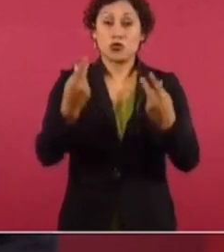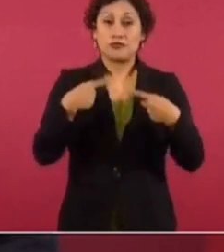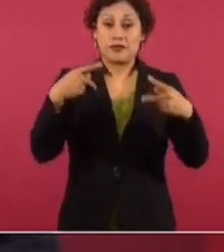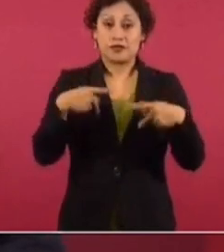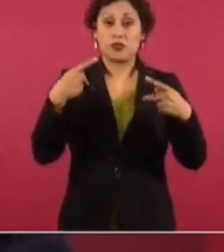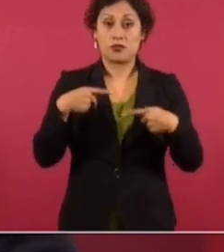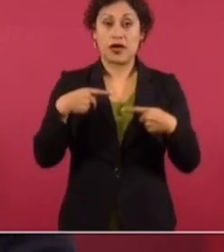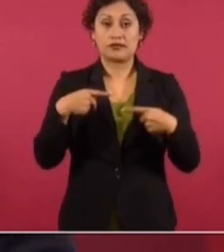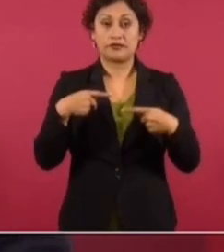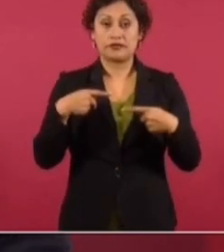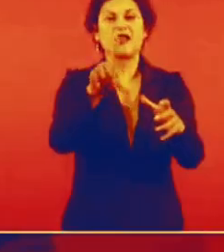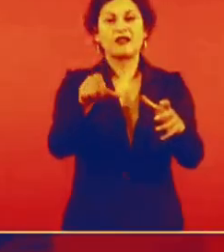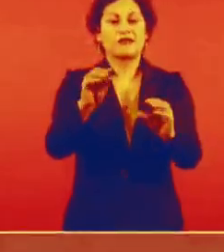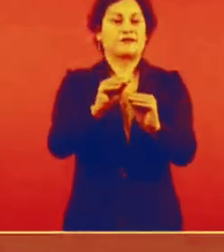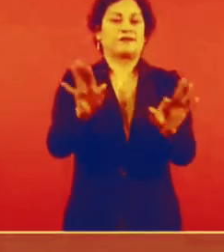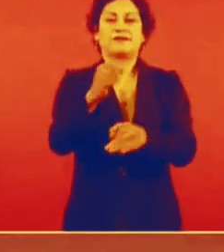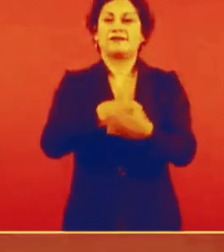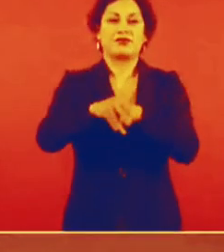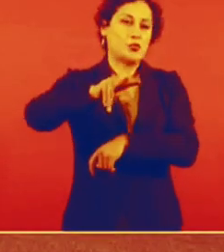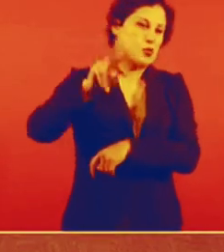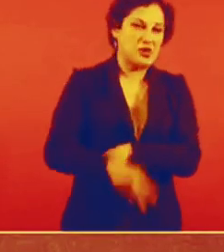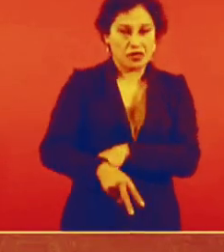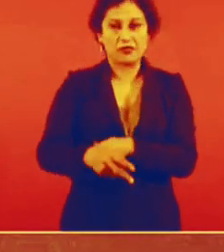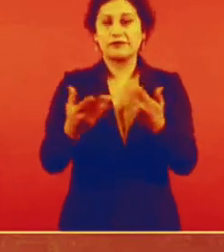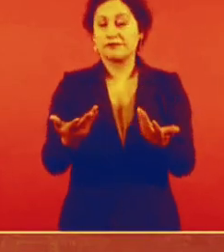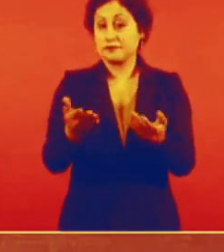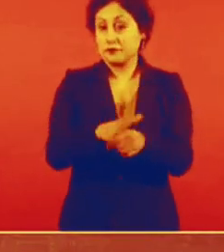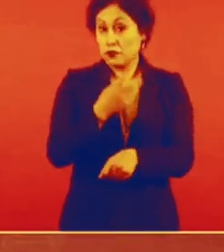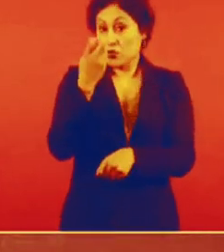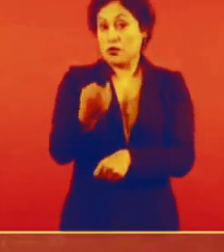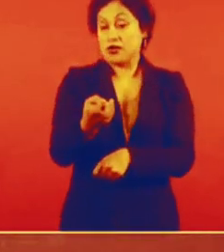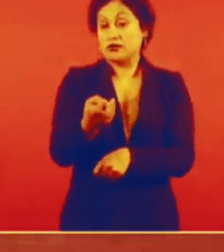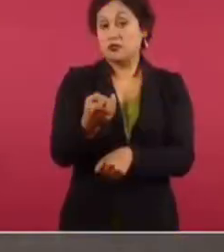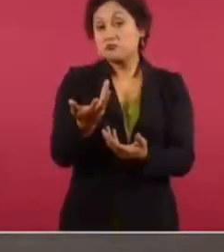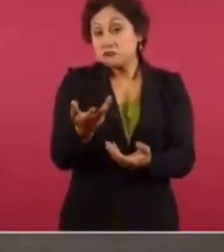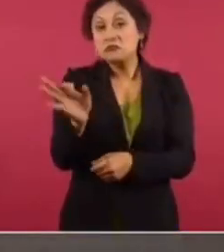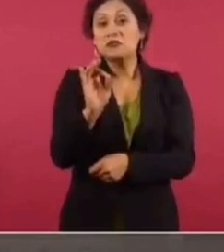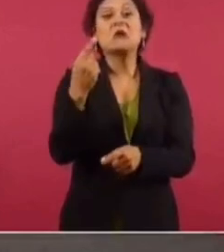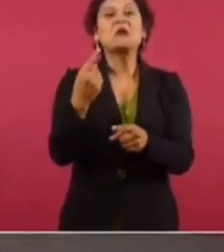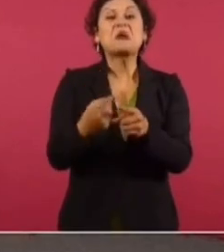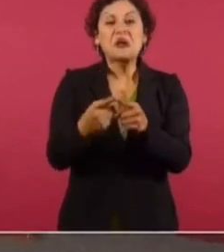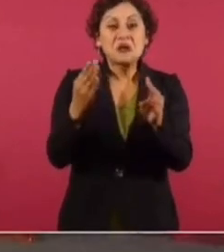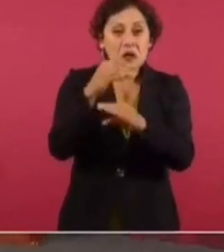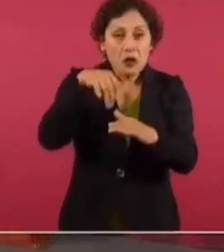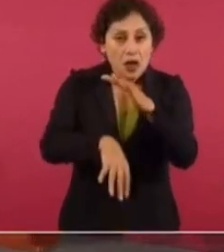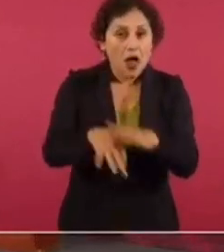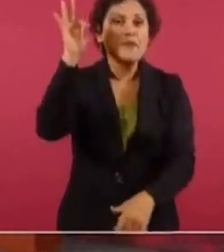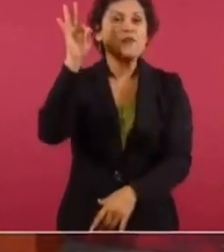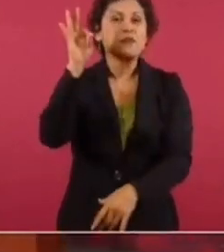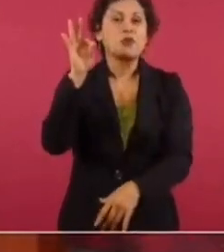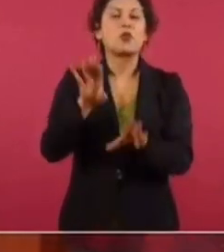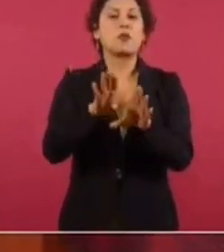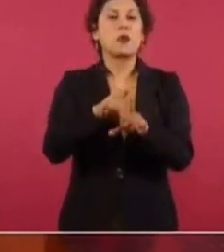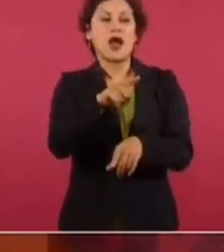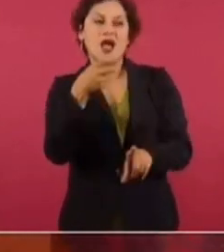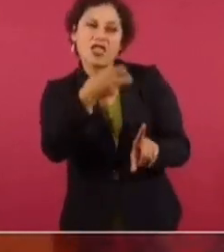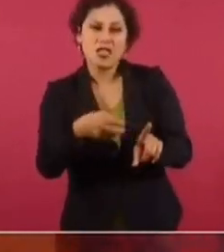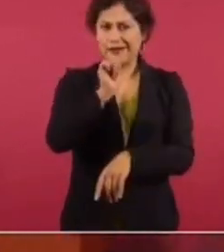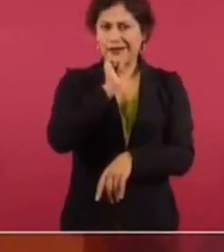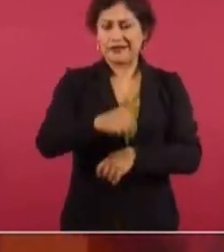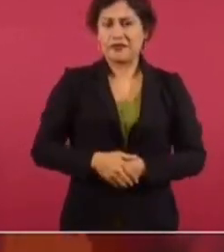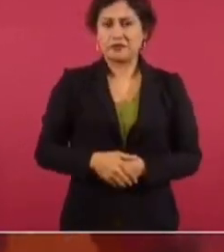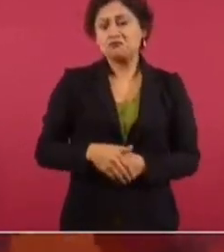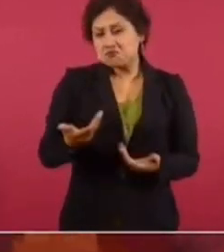y todo termina saliéndose. Entonces sería importante saber quiénes fueron los que hackearon. Pero no para juzgarlos, nada.